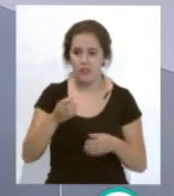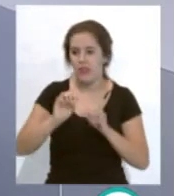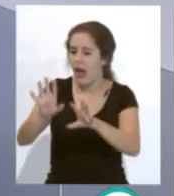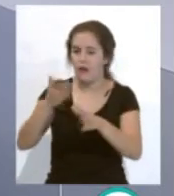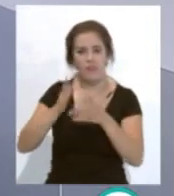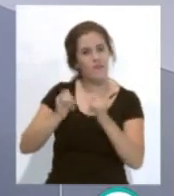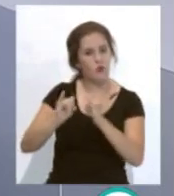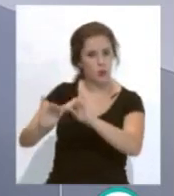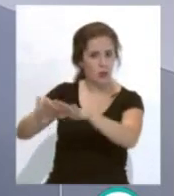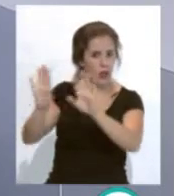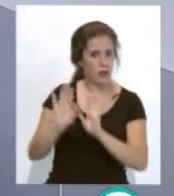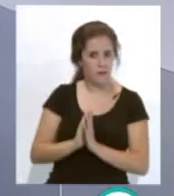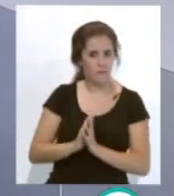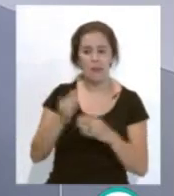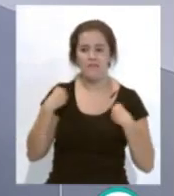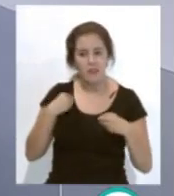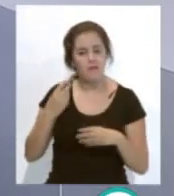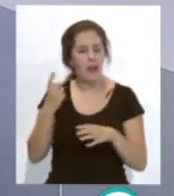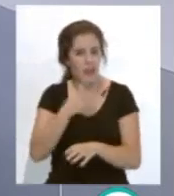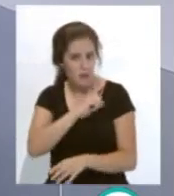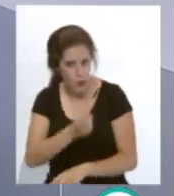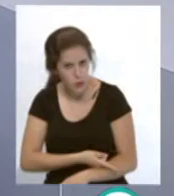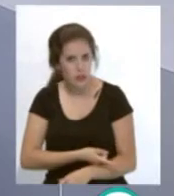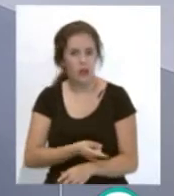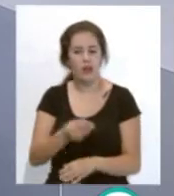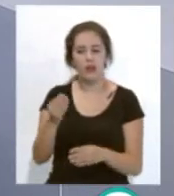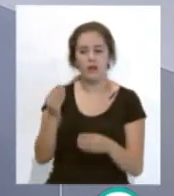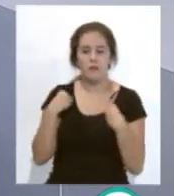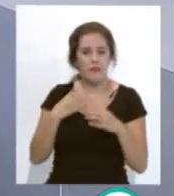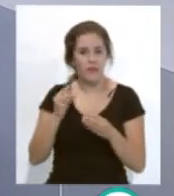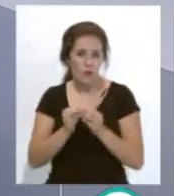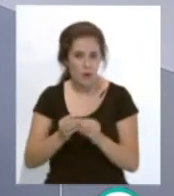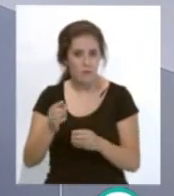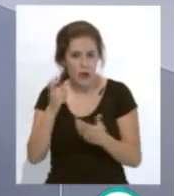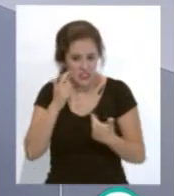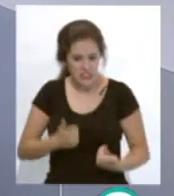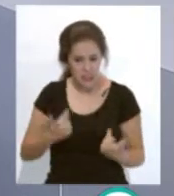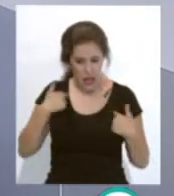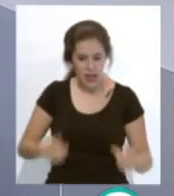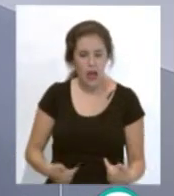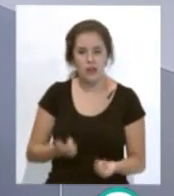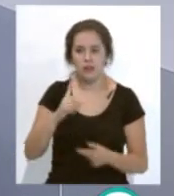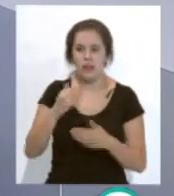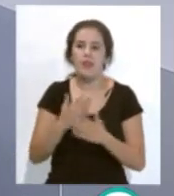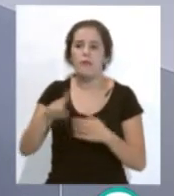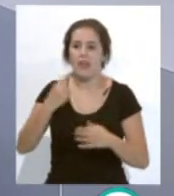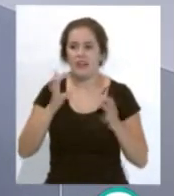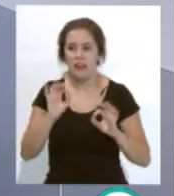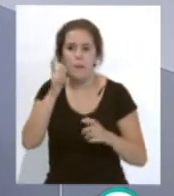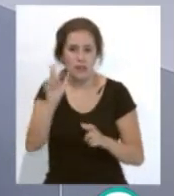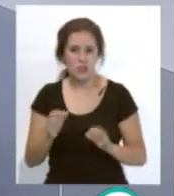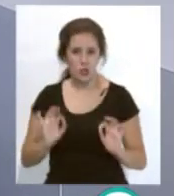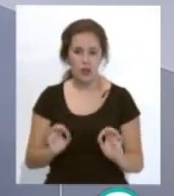disfrute, que vivan del deporte, que vivan de forma sana y que el día de mañana sean personas. Porque el